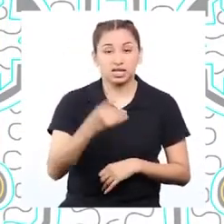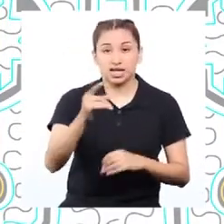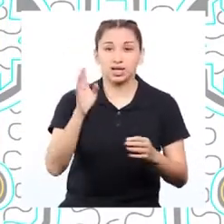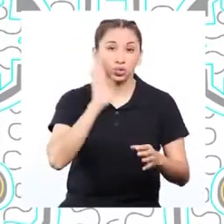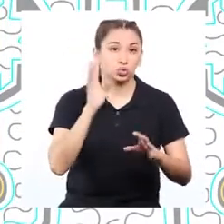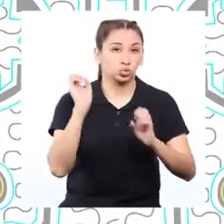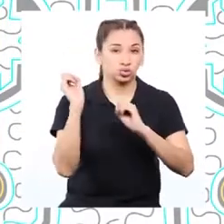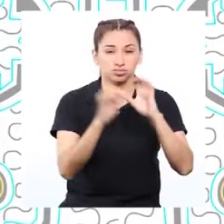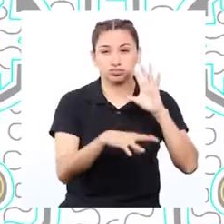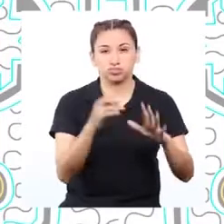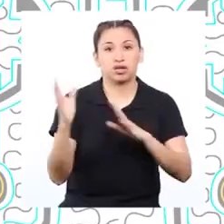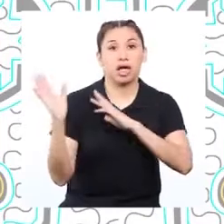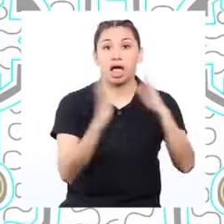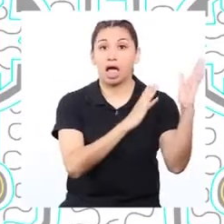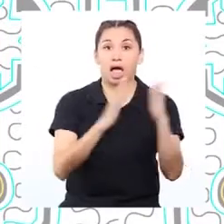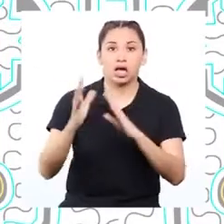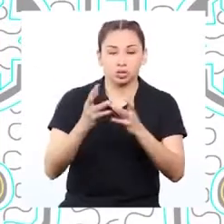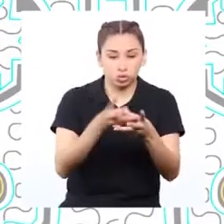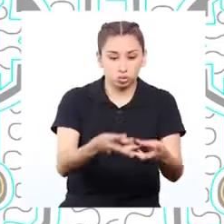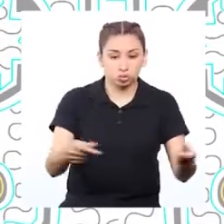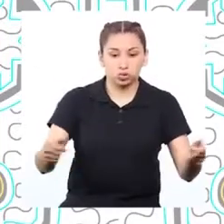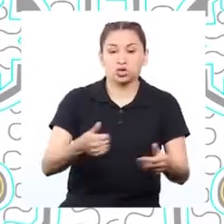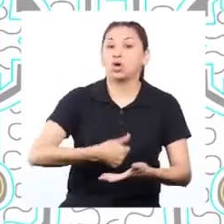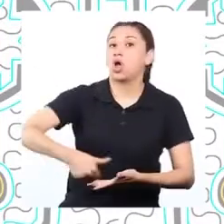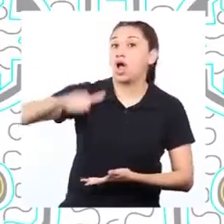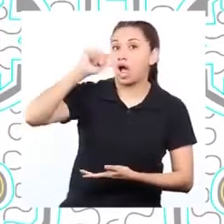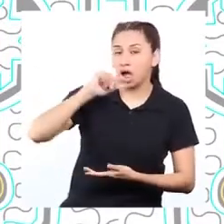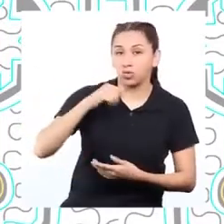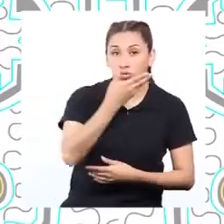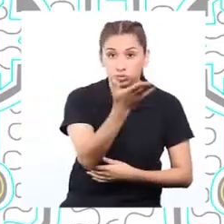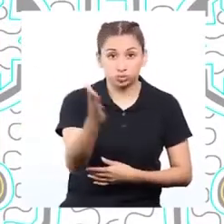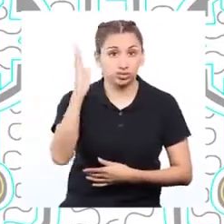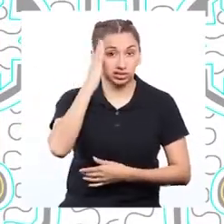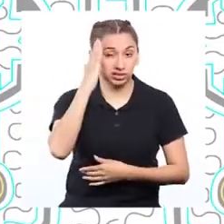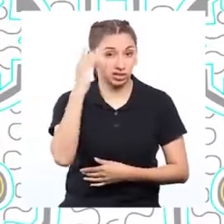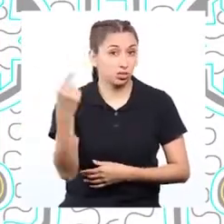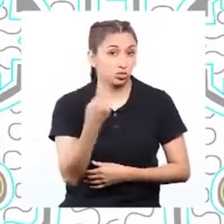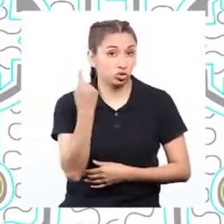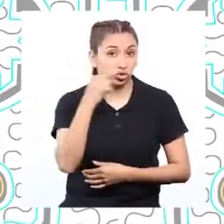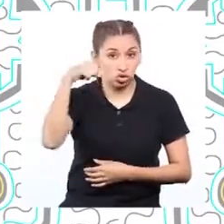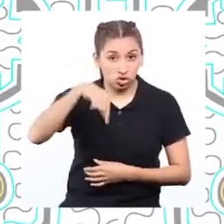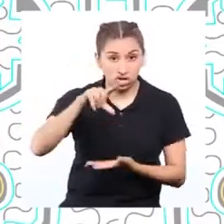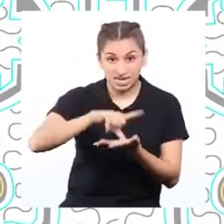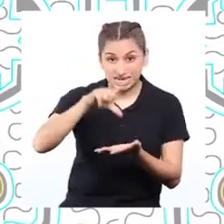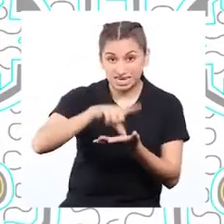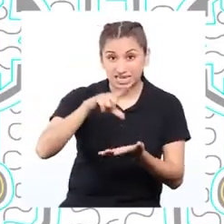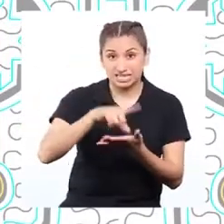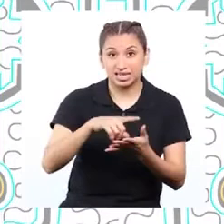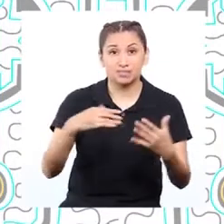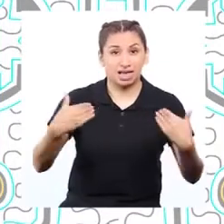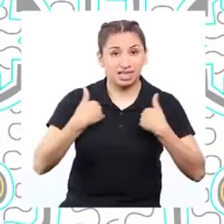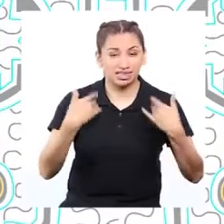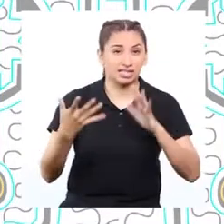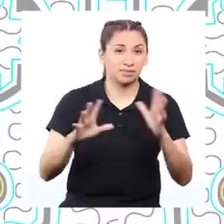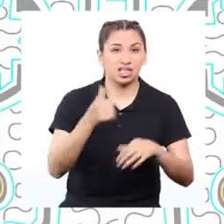residuos sólidos contaminan el aire, nuestros suelos y el agua. ¿Sabían que solo en Lima Metropolitana se generan